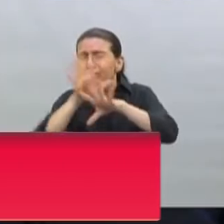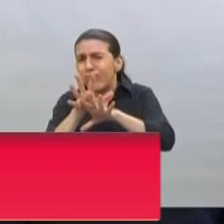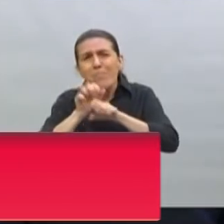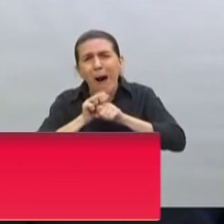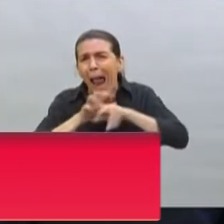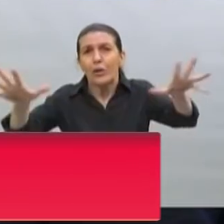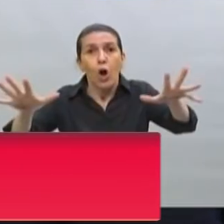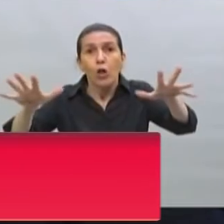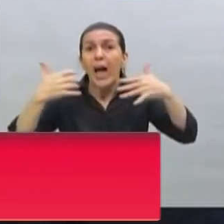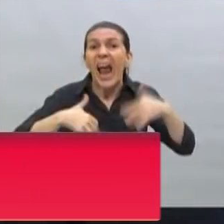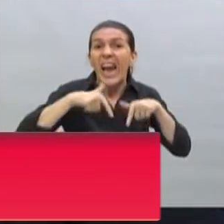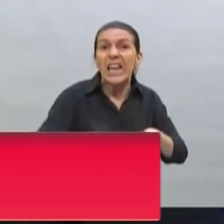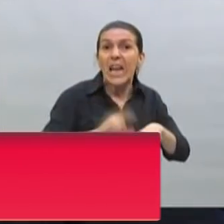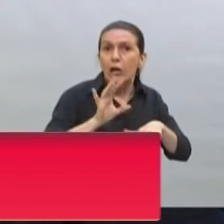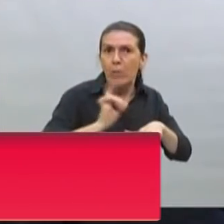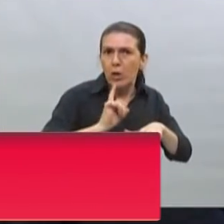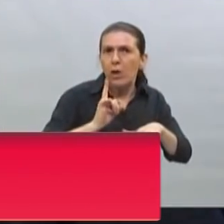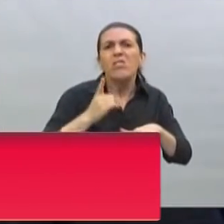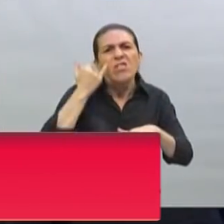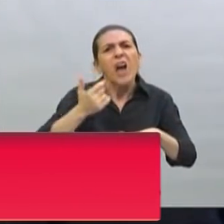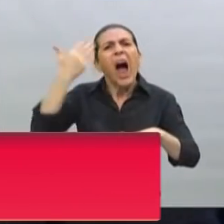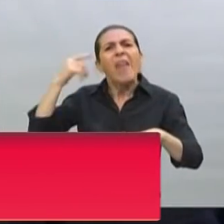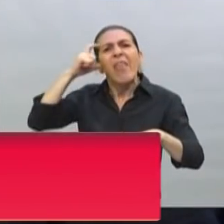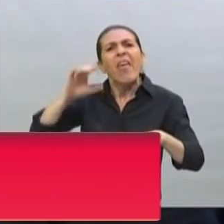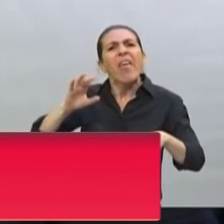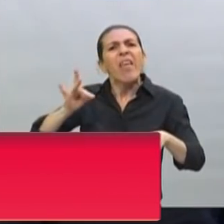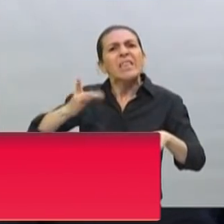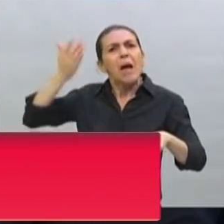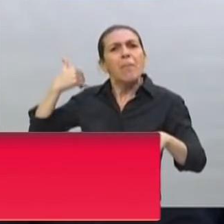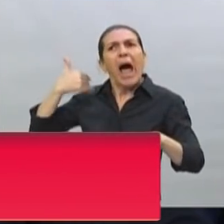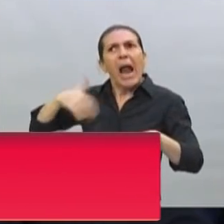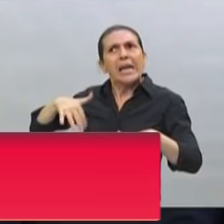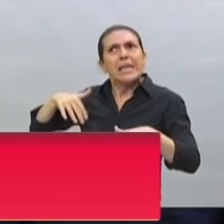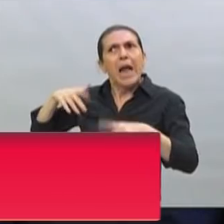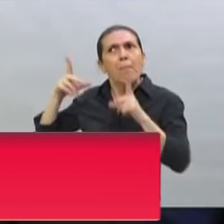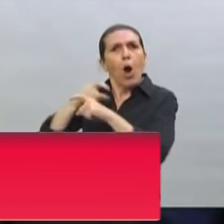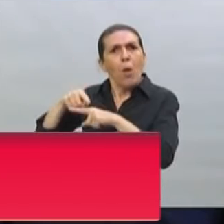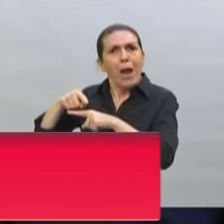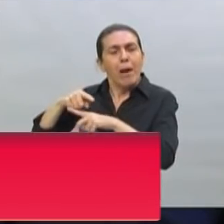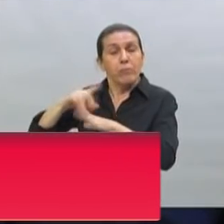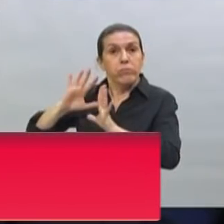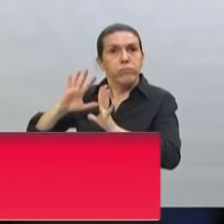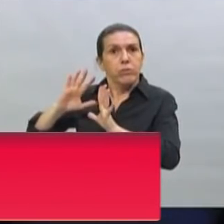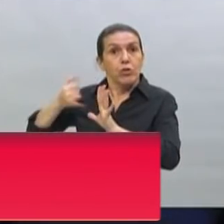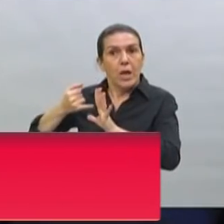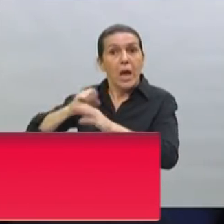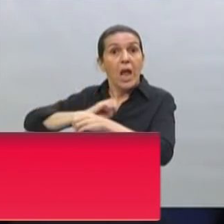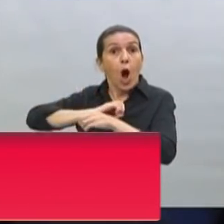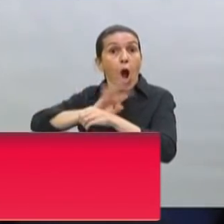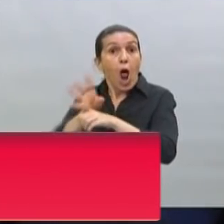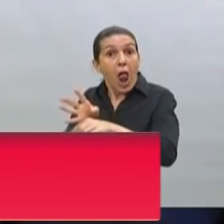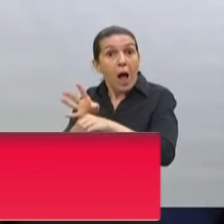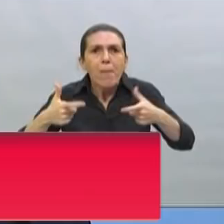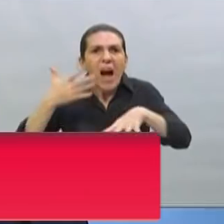La Argentina ya venía golpeada el 10 de diciembre. Y bueno, la pandemia nos exigió un